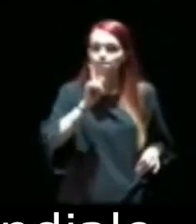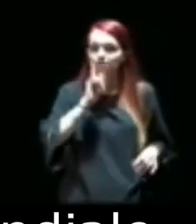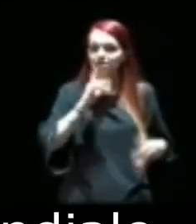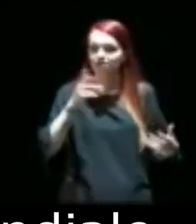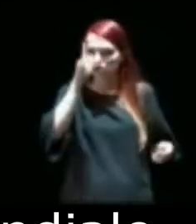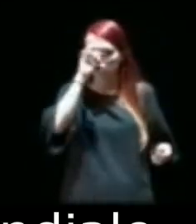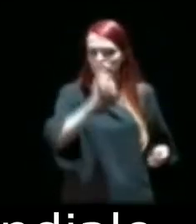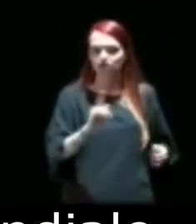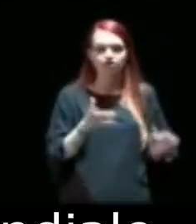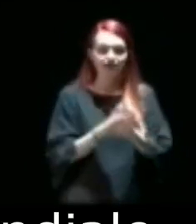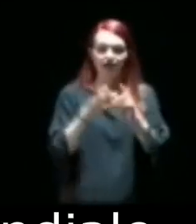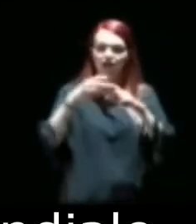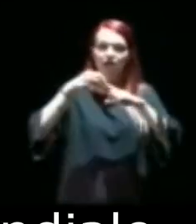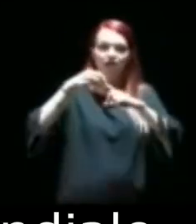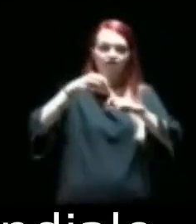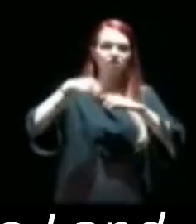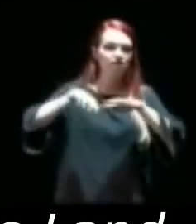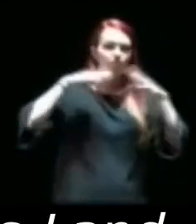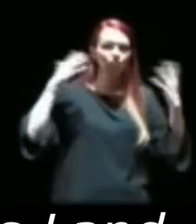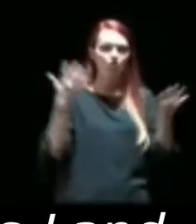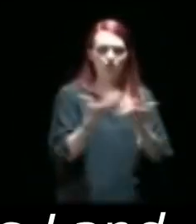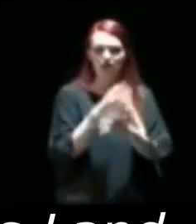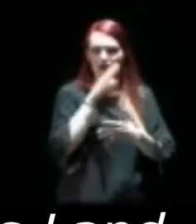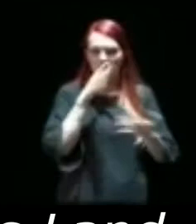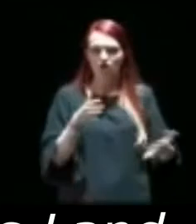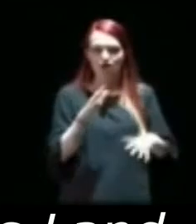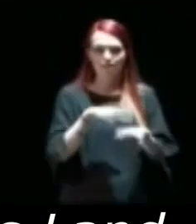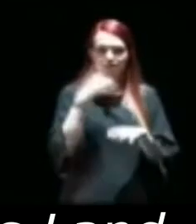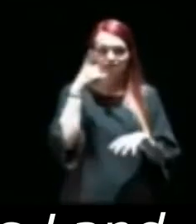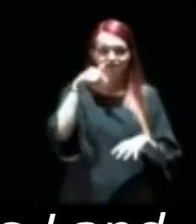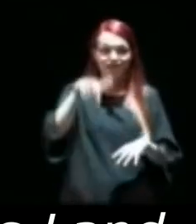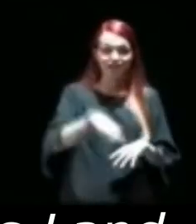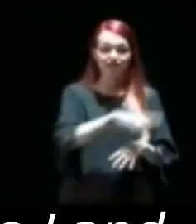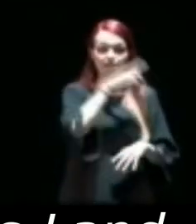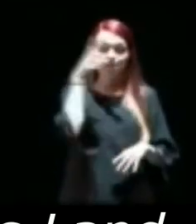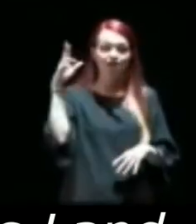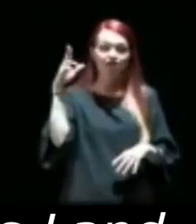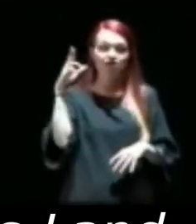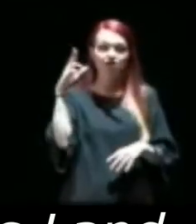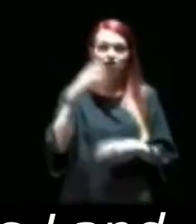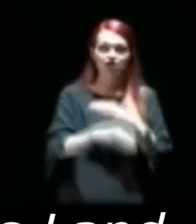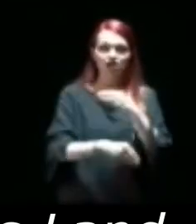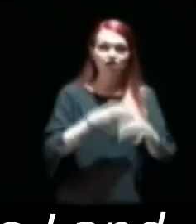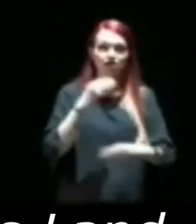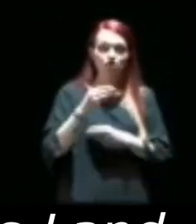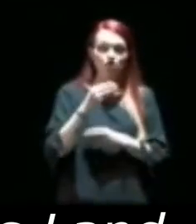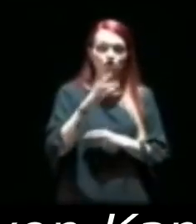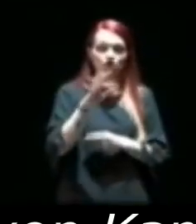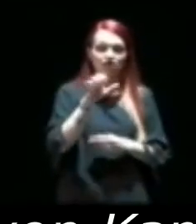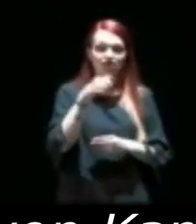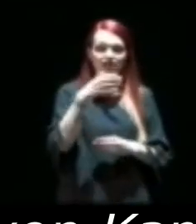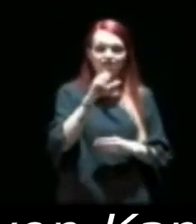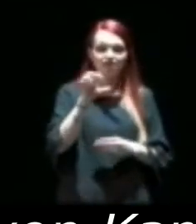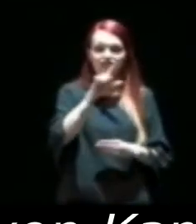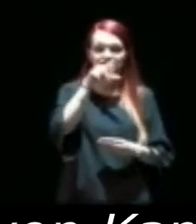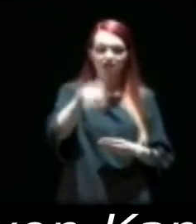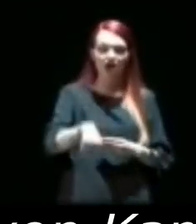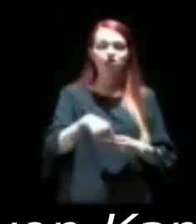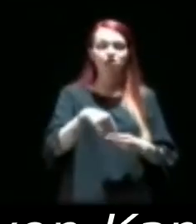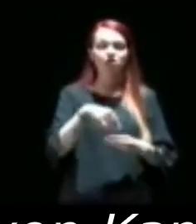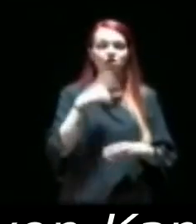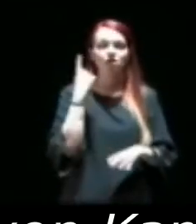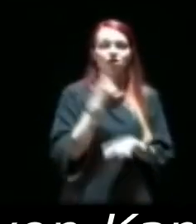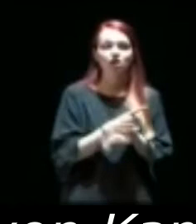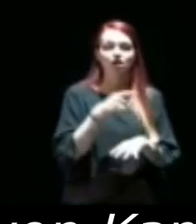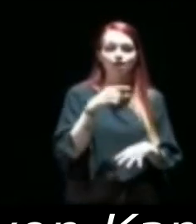Es un referente en estos momentos mundiales. Para situarnos, él hizo aquí en Madrid, en el Tebaslan, dirigido por